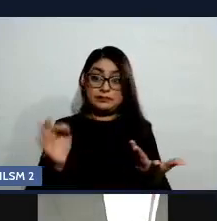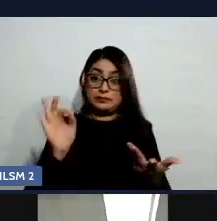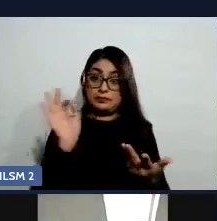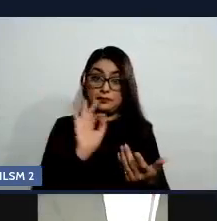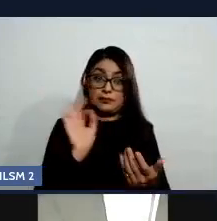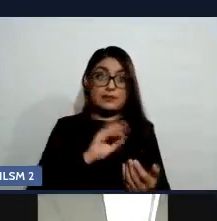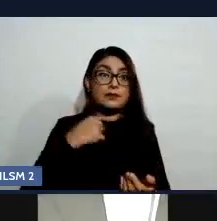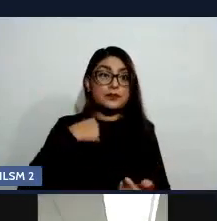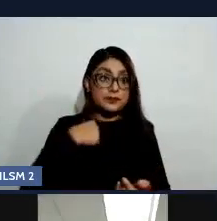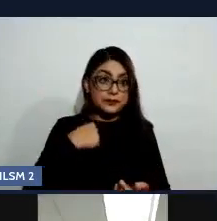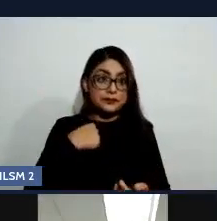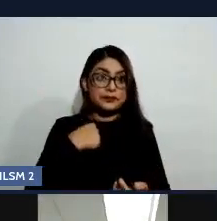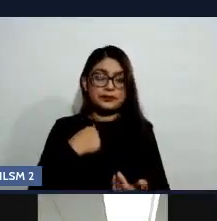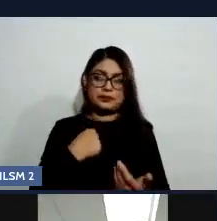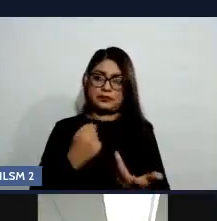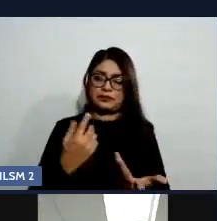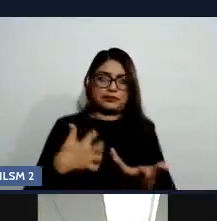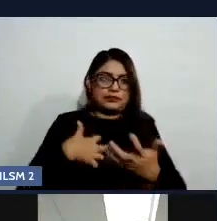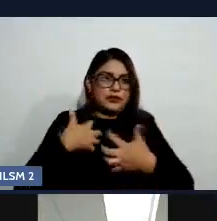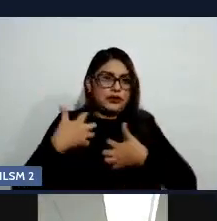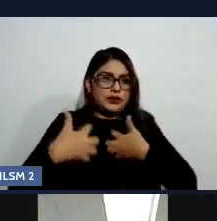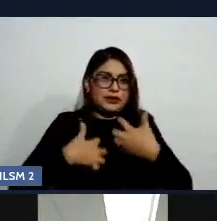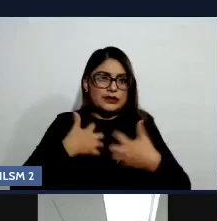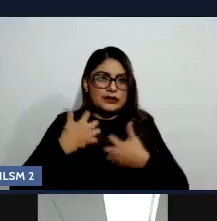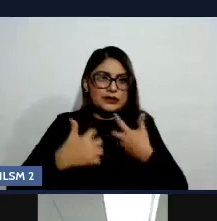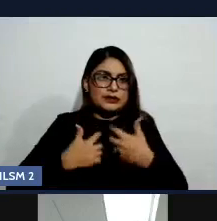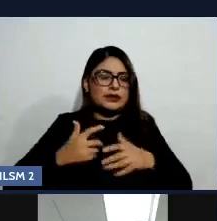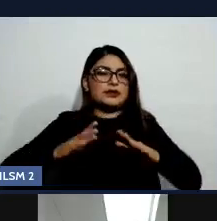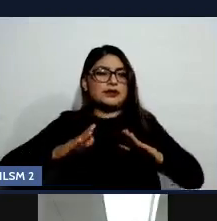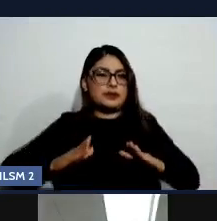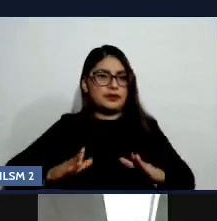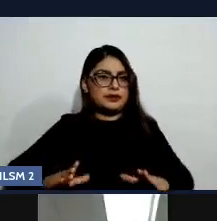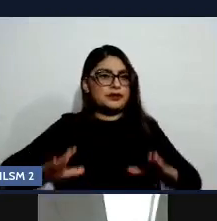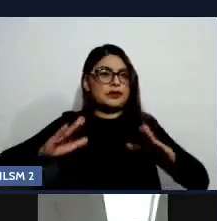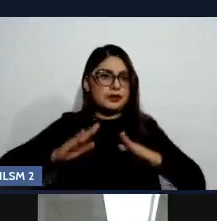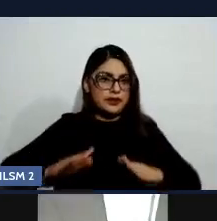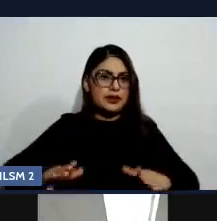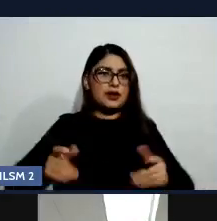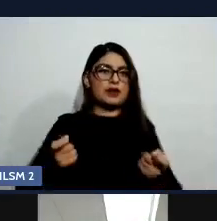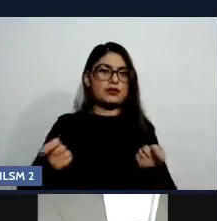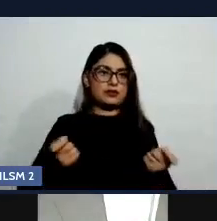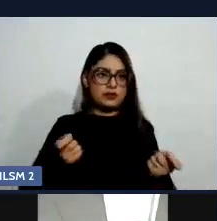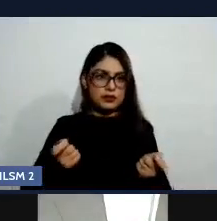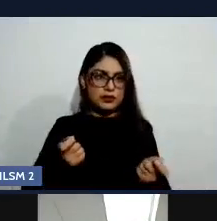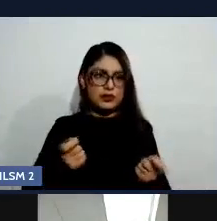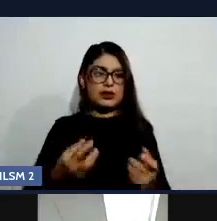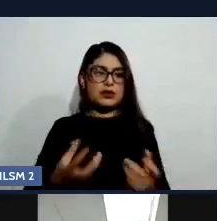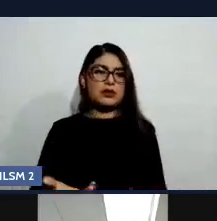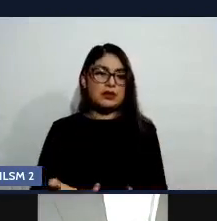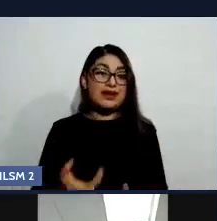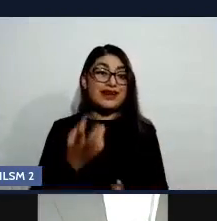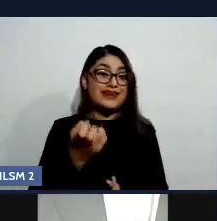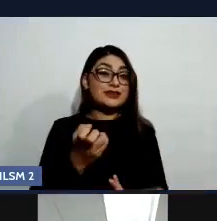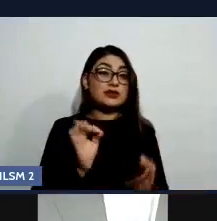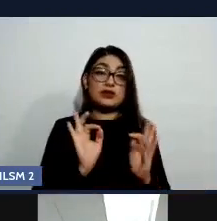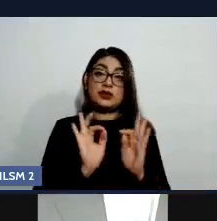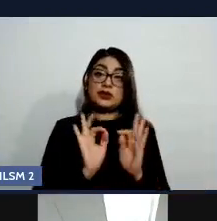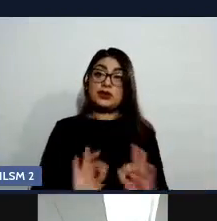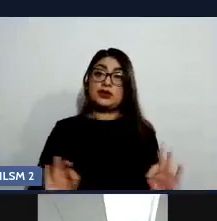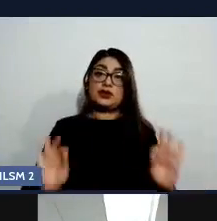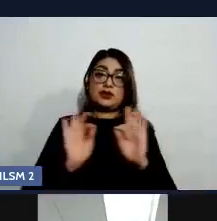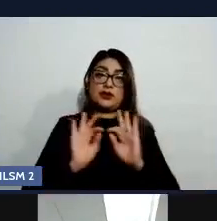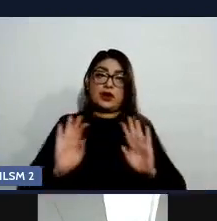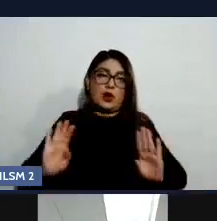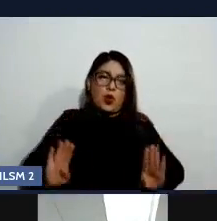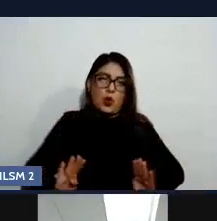a la frustración. Fíjense que esa es una característica muy, muy presente en las